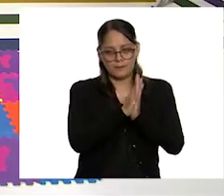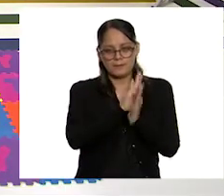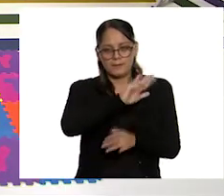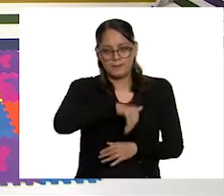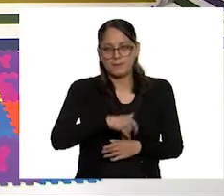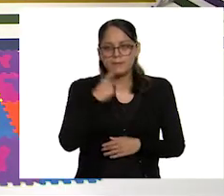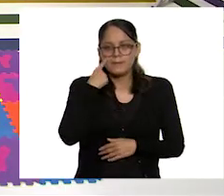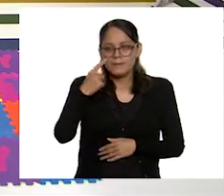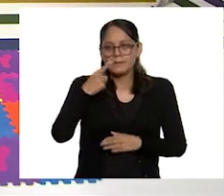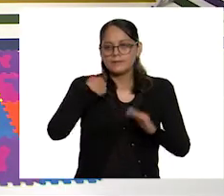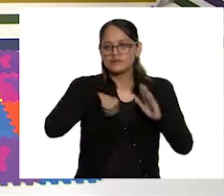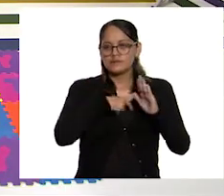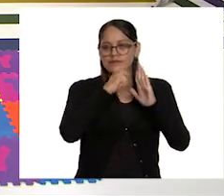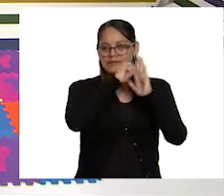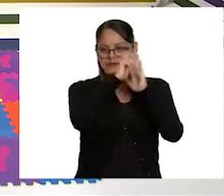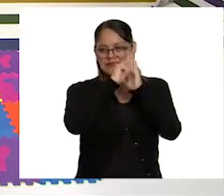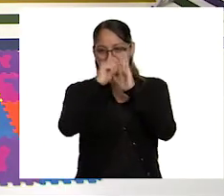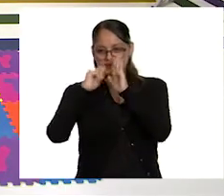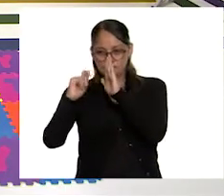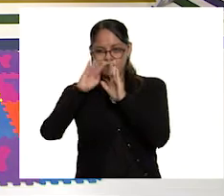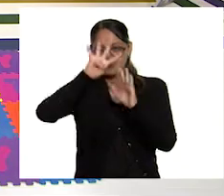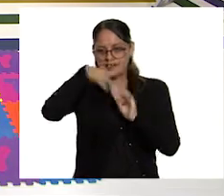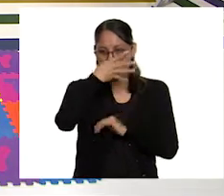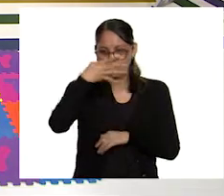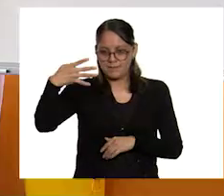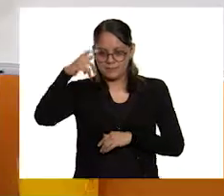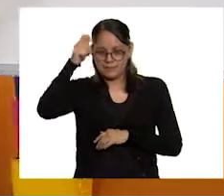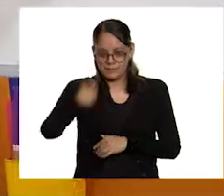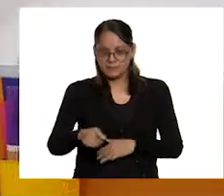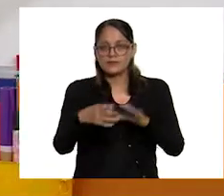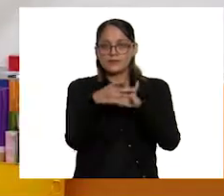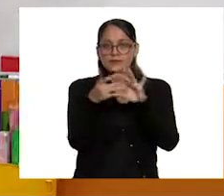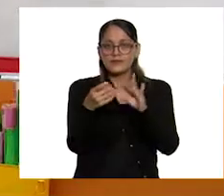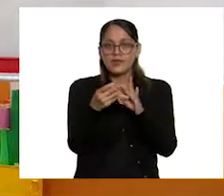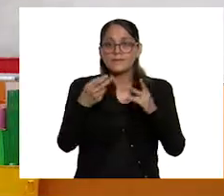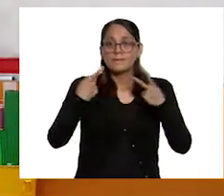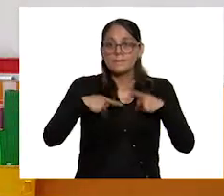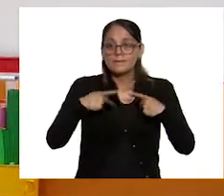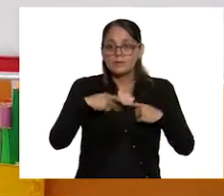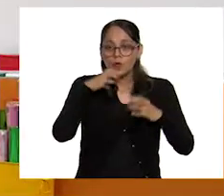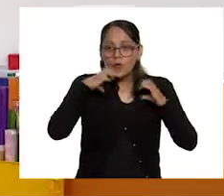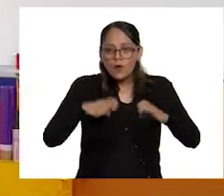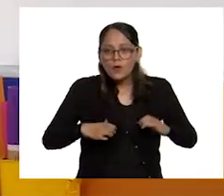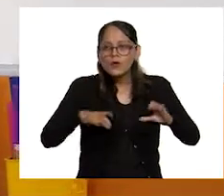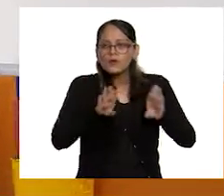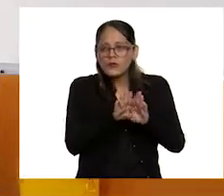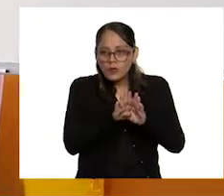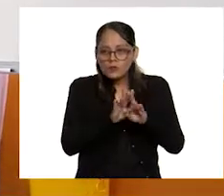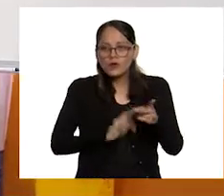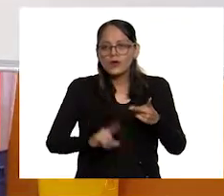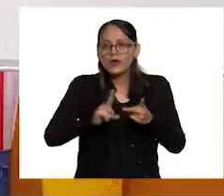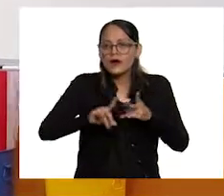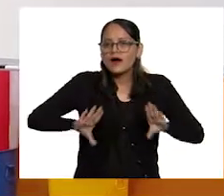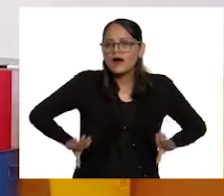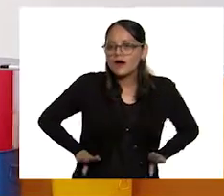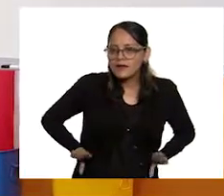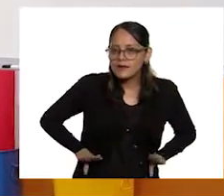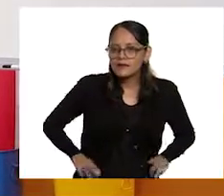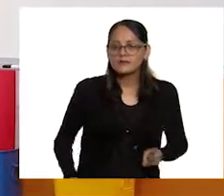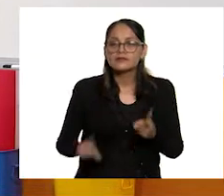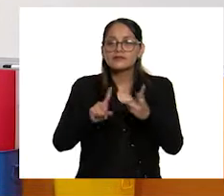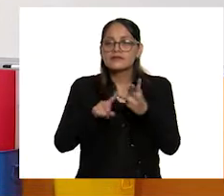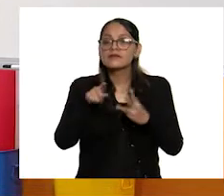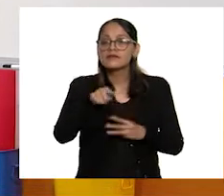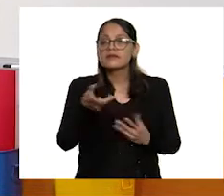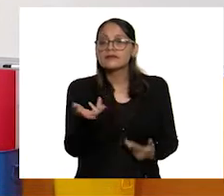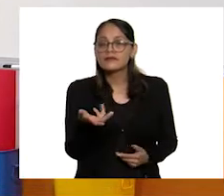a llenar nuestra tabla. Perfecto. Características físicas, de personalidad y lo que hace. Muy bien. Voy a empezar y